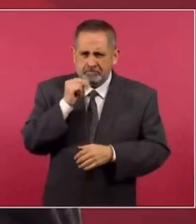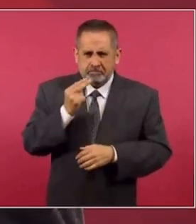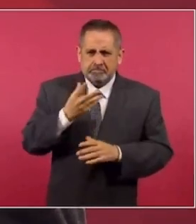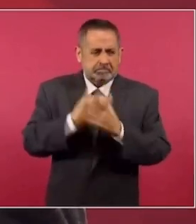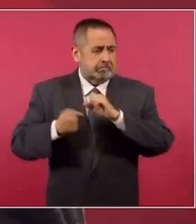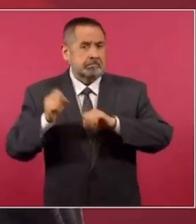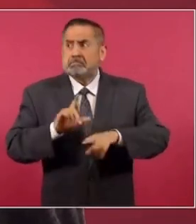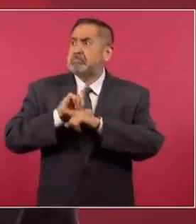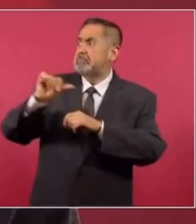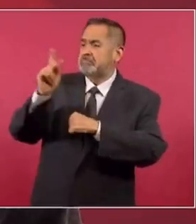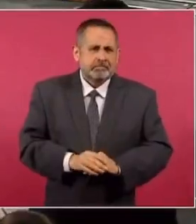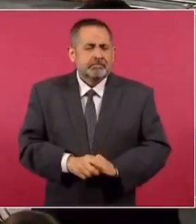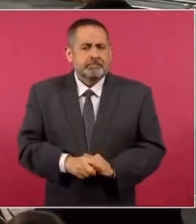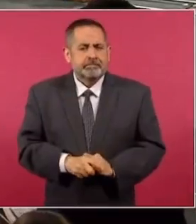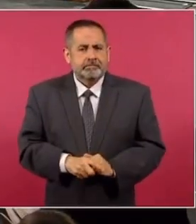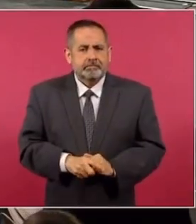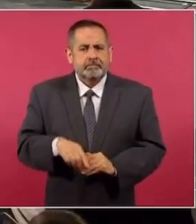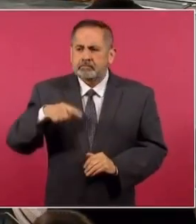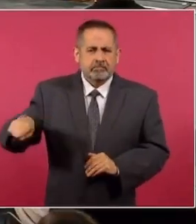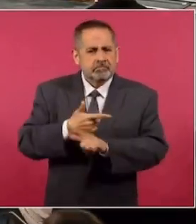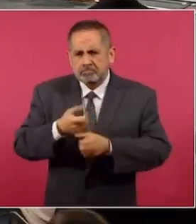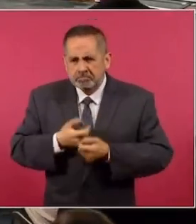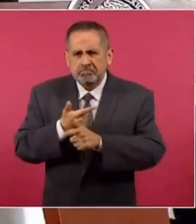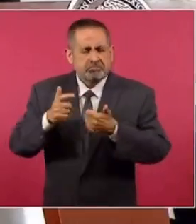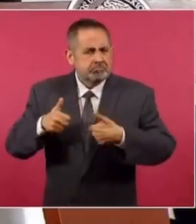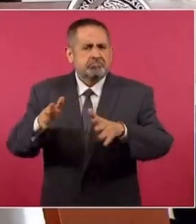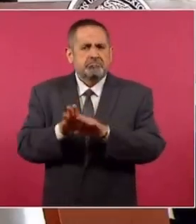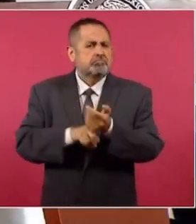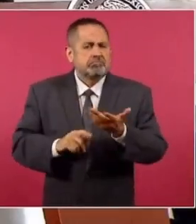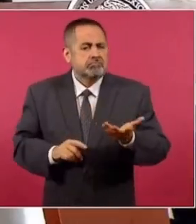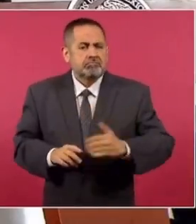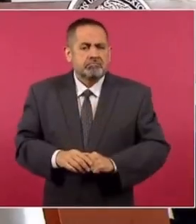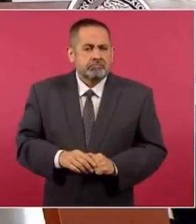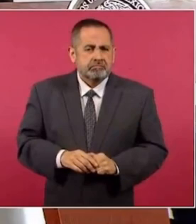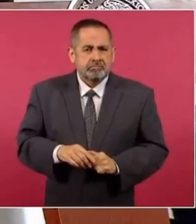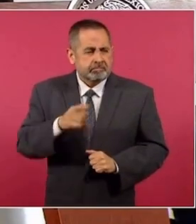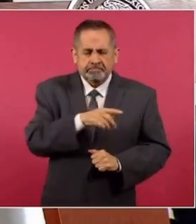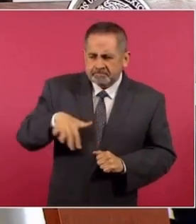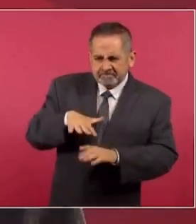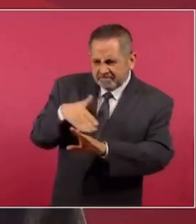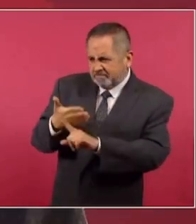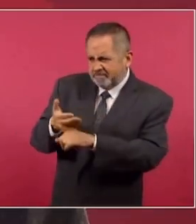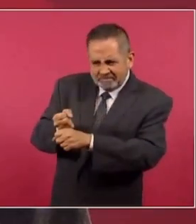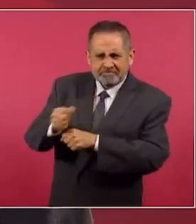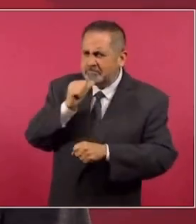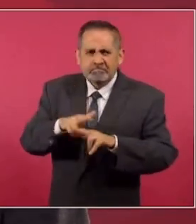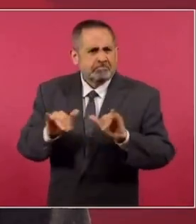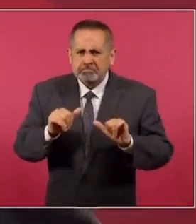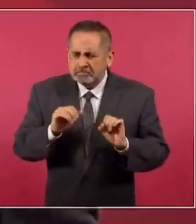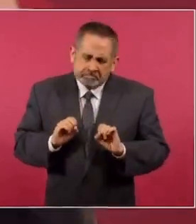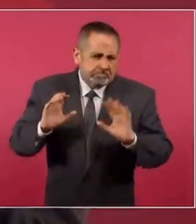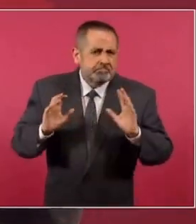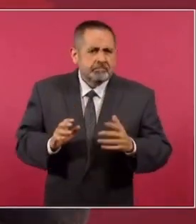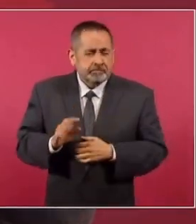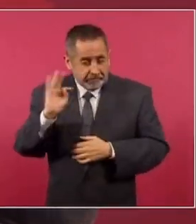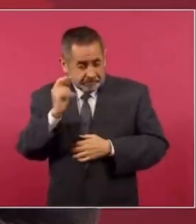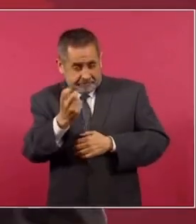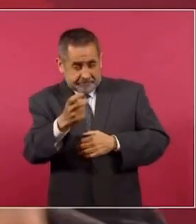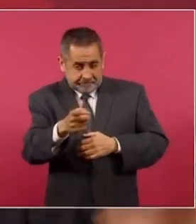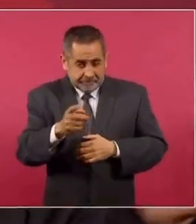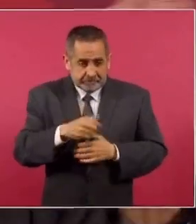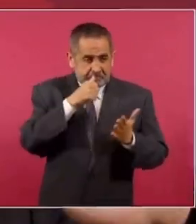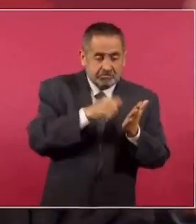necesidad, porque hay libertades plenas y no se persigue a nadie. Y además, si fuese así,